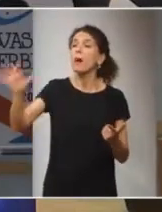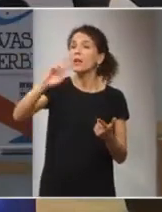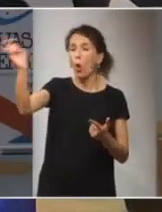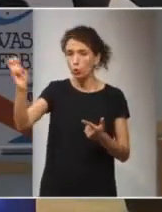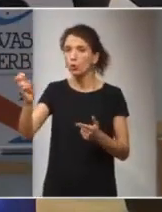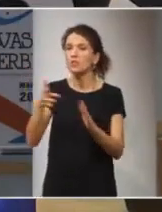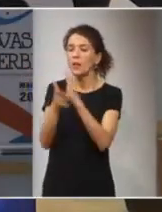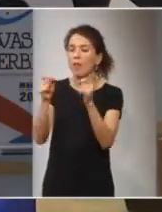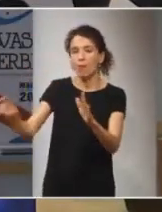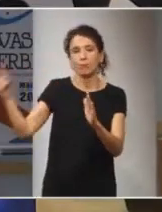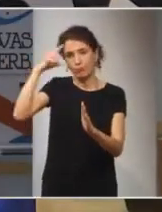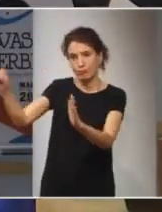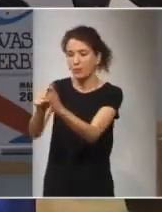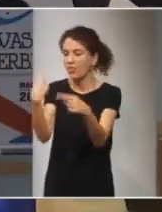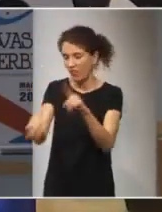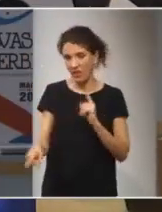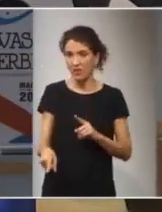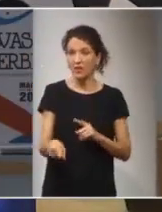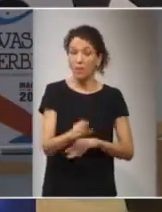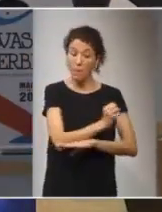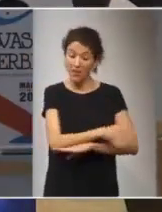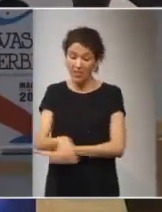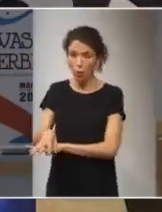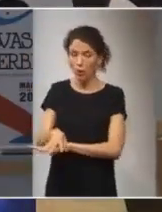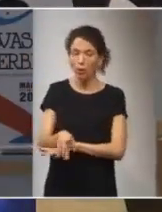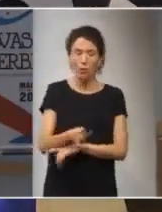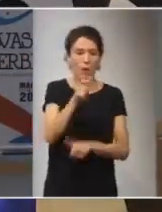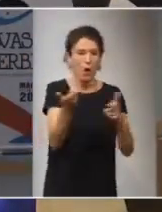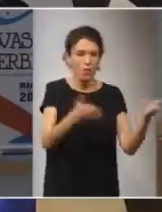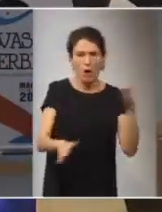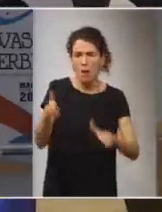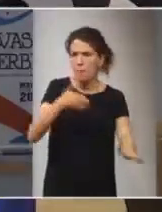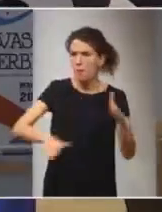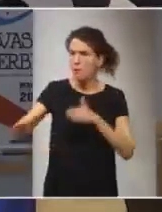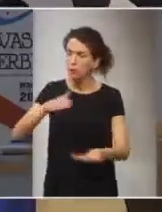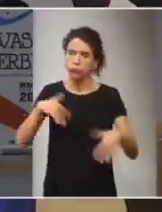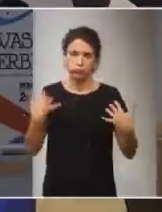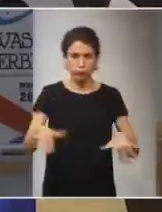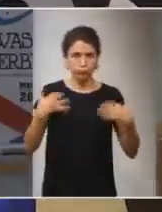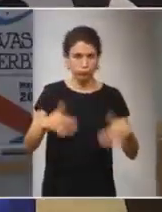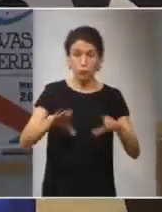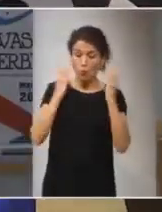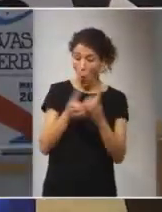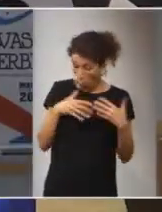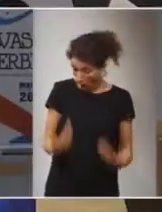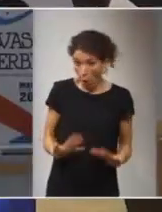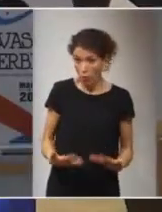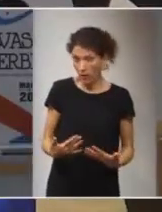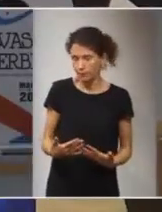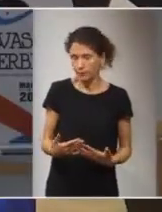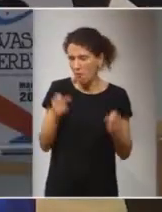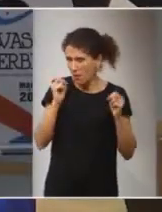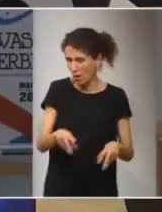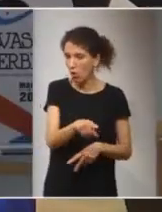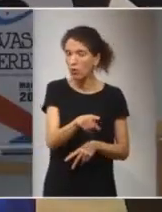el Mediterráneo se ha convertido en la mayor fosa común de este mundo y de la actualidad y